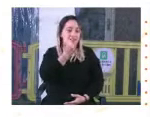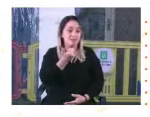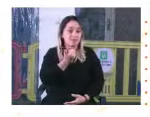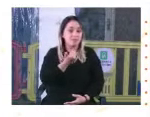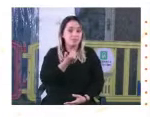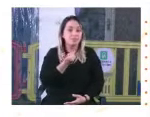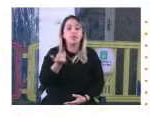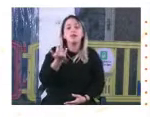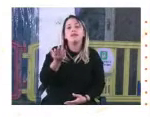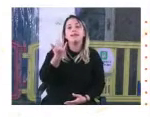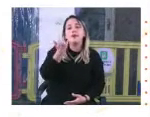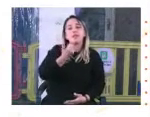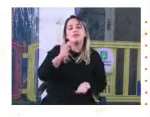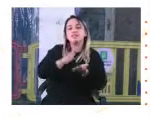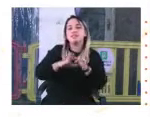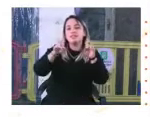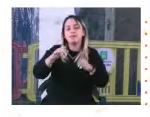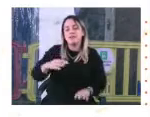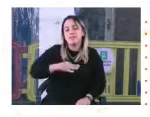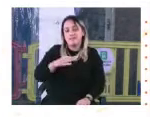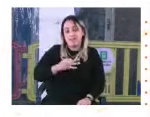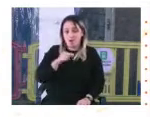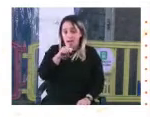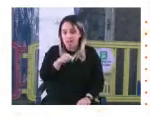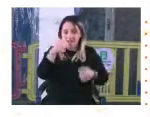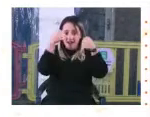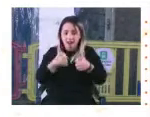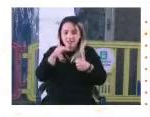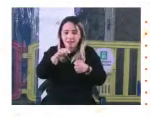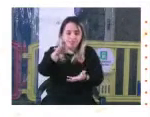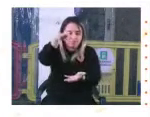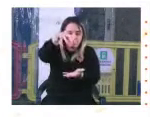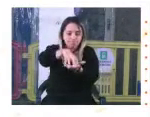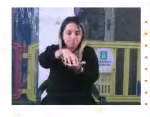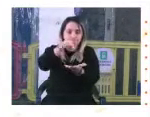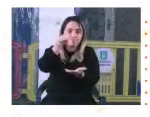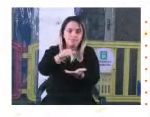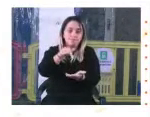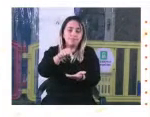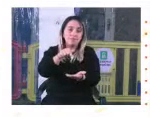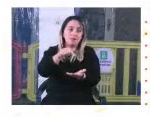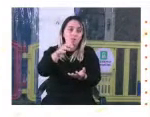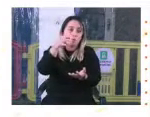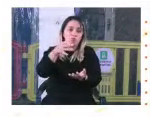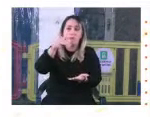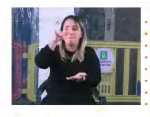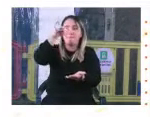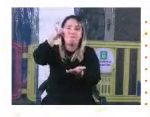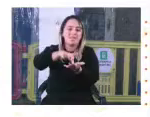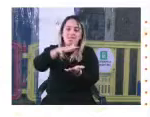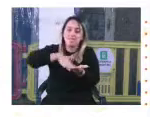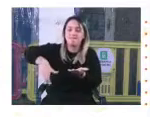lo que habían vivido con aquella cárcel enclavada en un barrio como es este